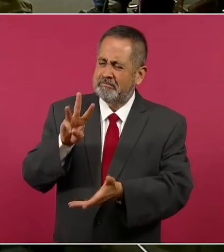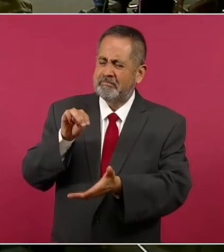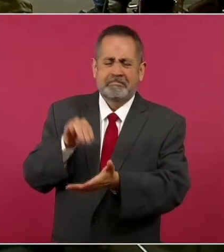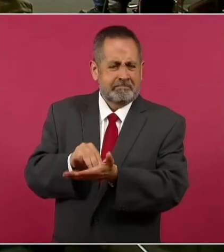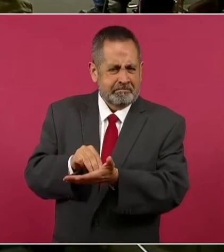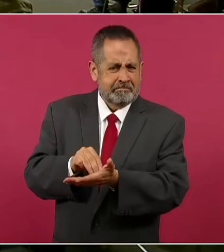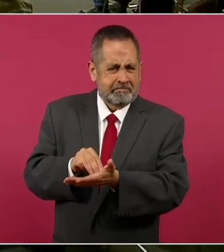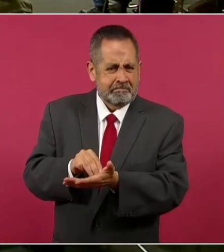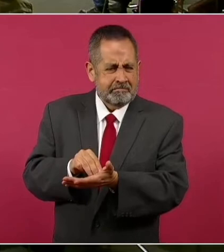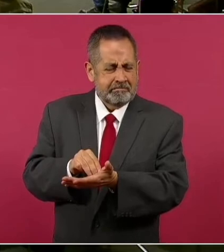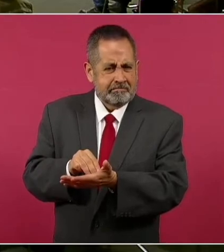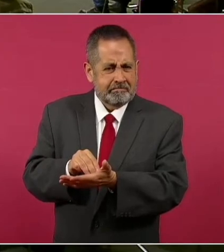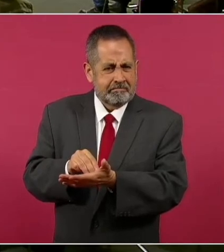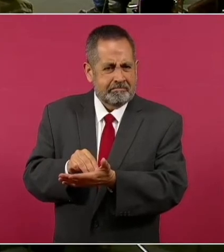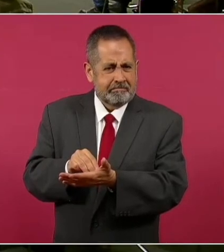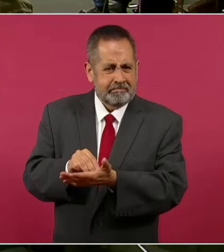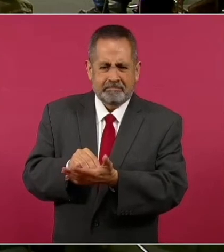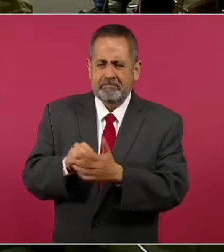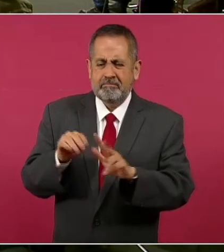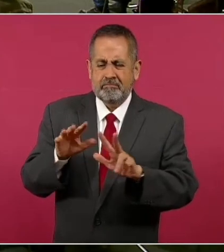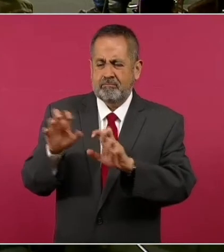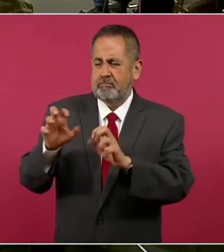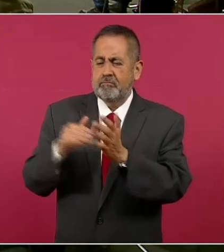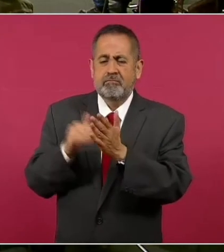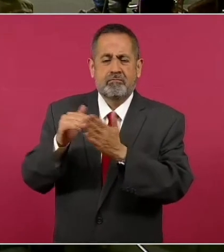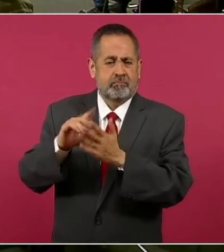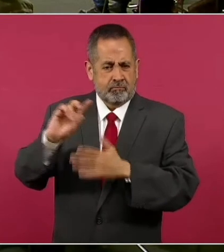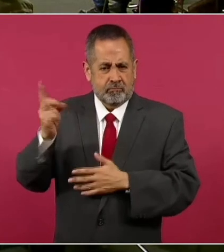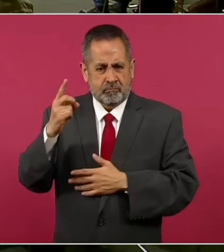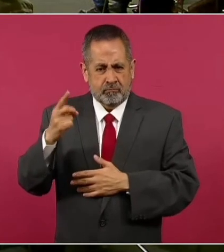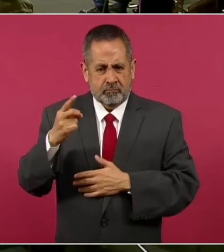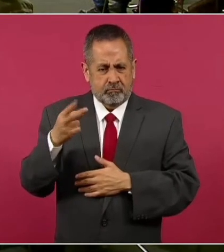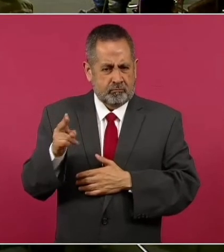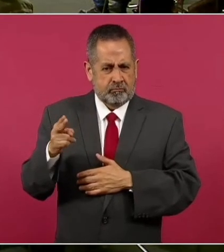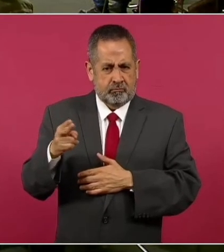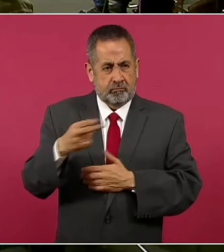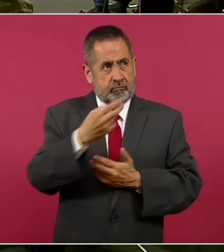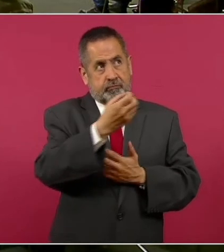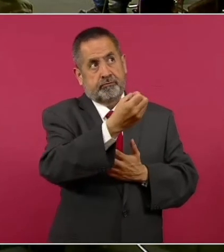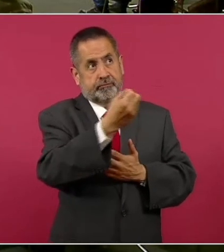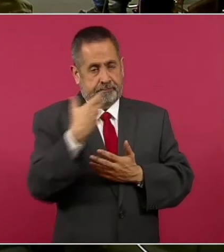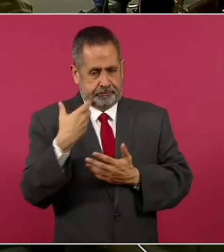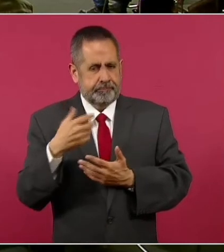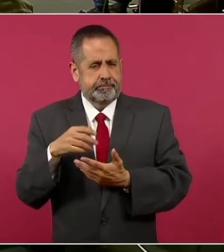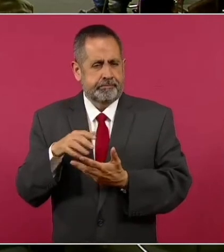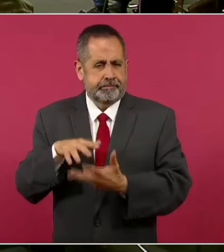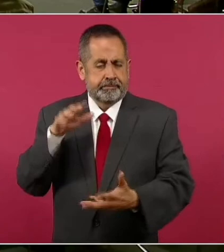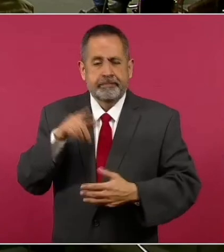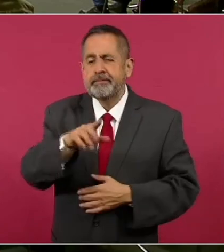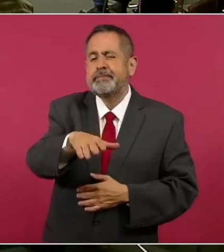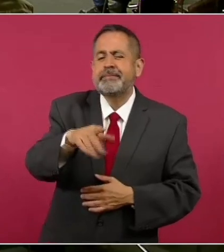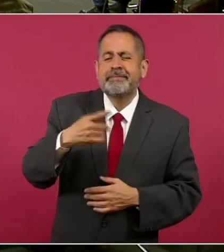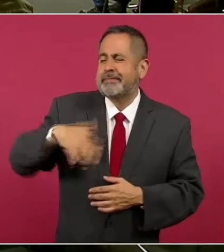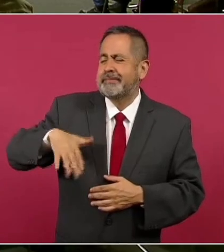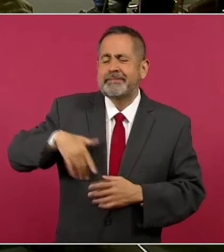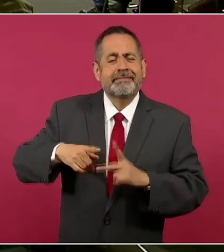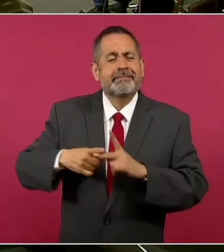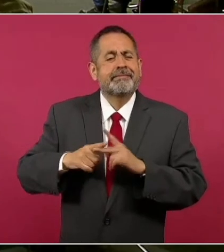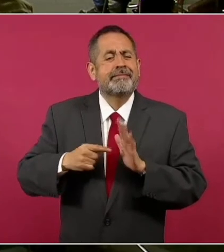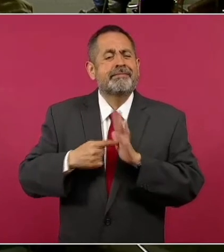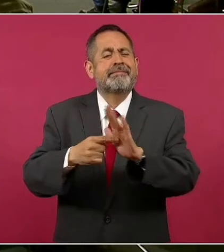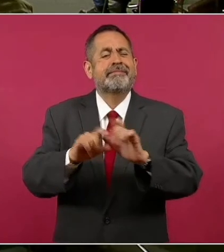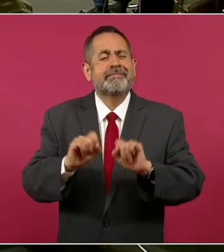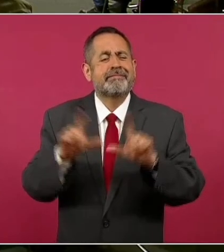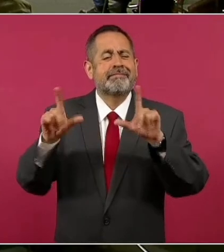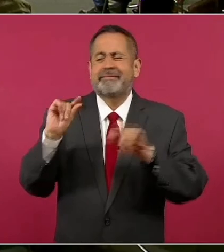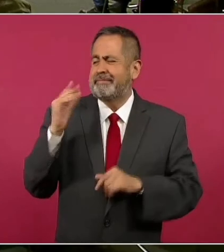ochocientos millones de dólares en noviembre. La gráfica que acabo de presentar hace unos